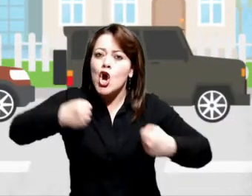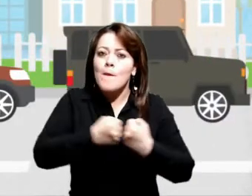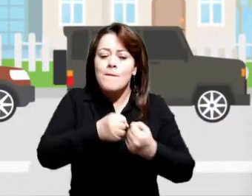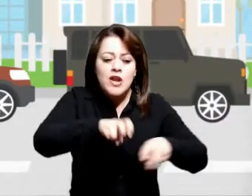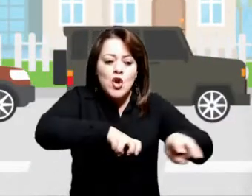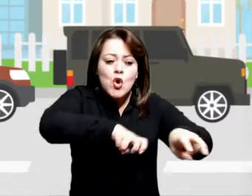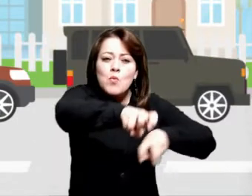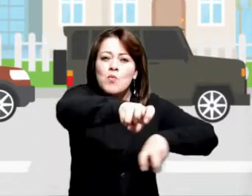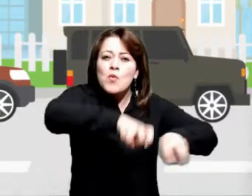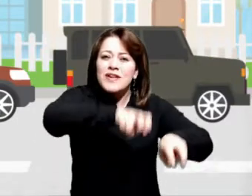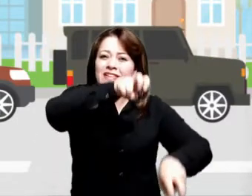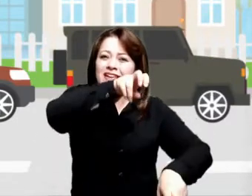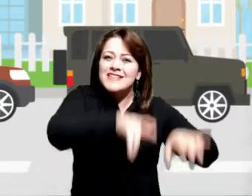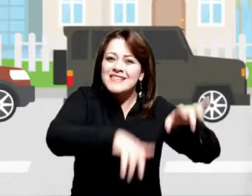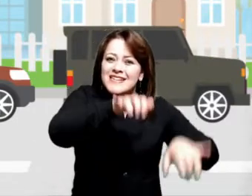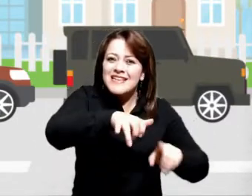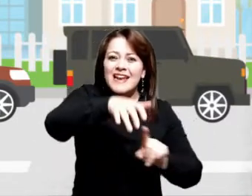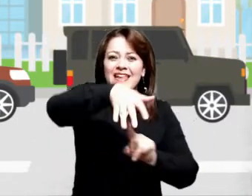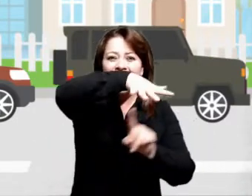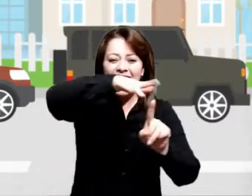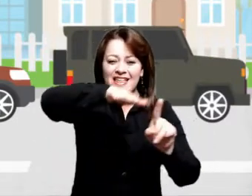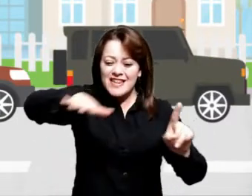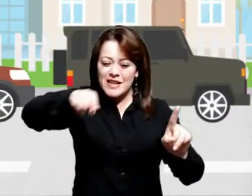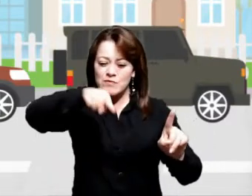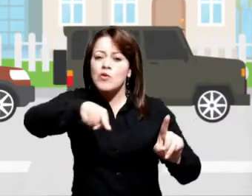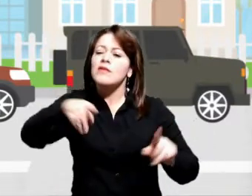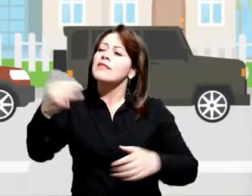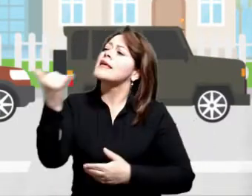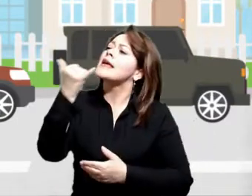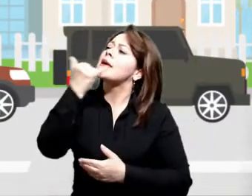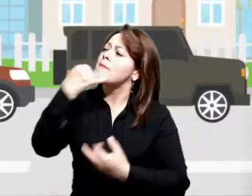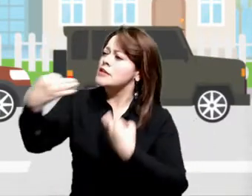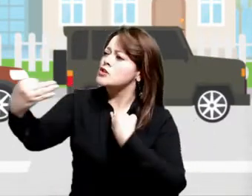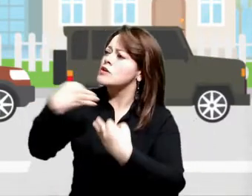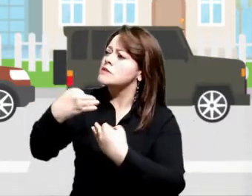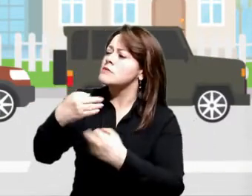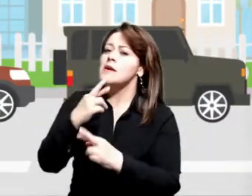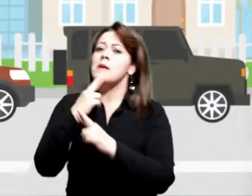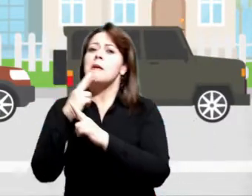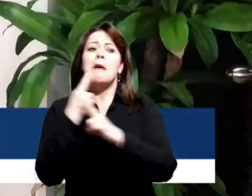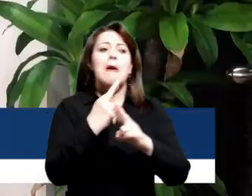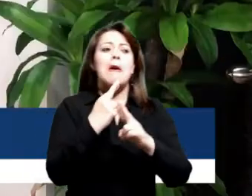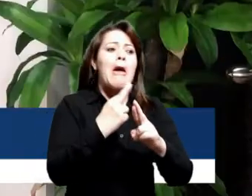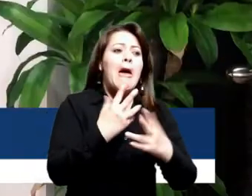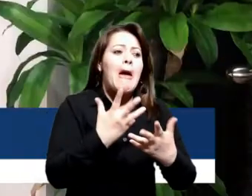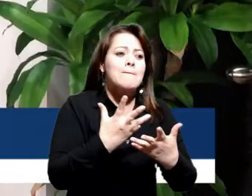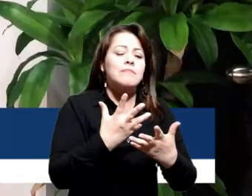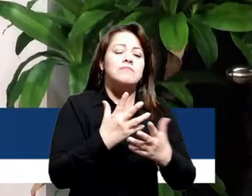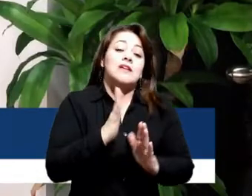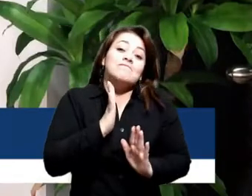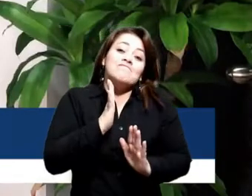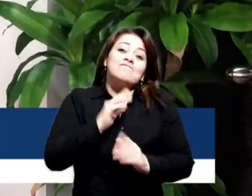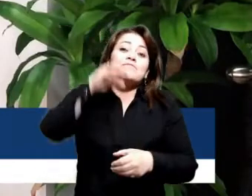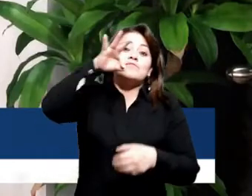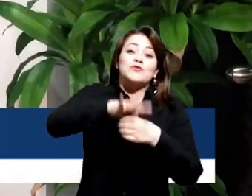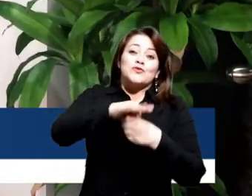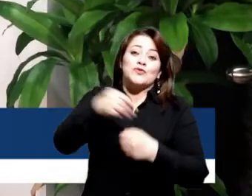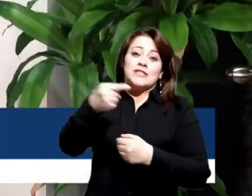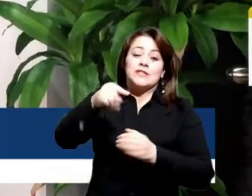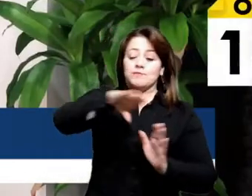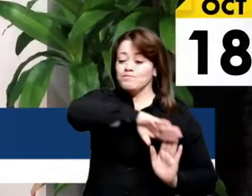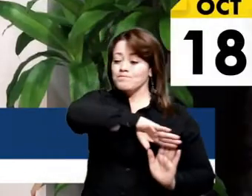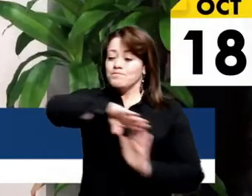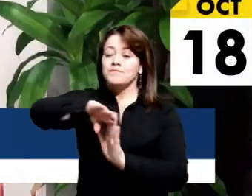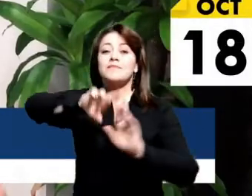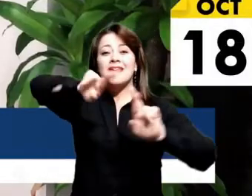vía entre la Secretaría de Movilidad y la Terminal de Transportes de Bogotá. En cuatro sesiones la Comisión de